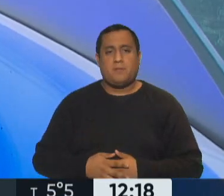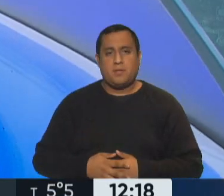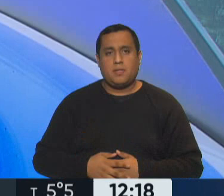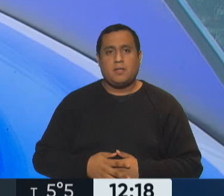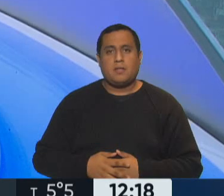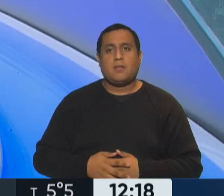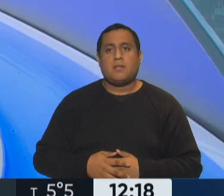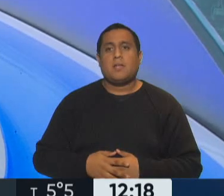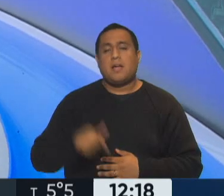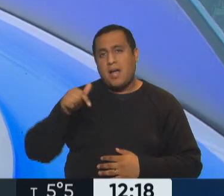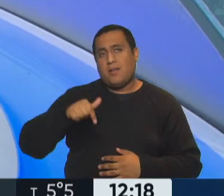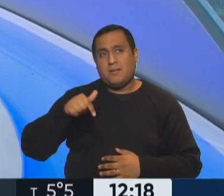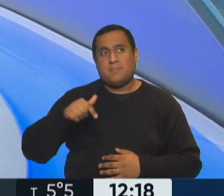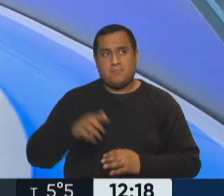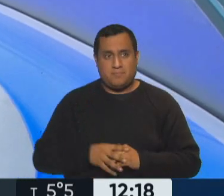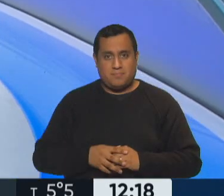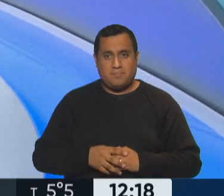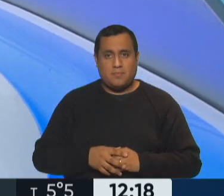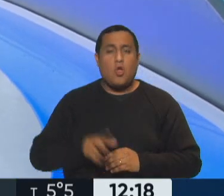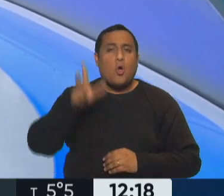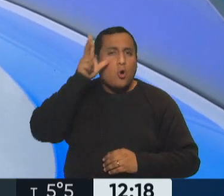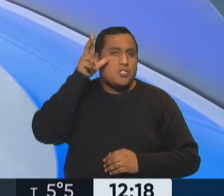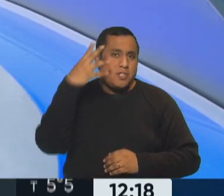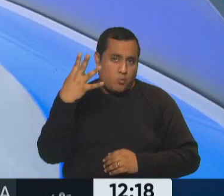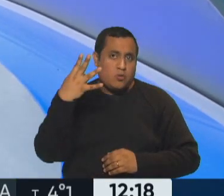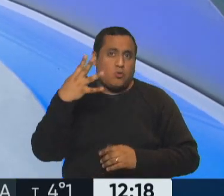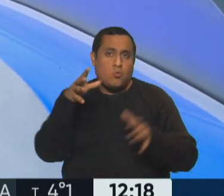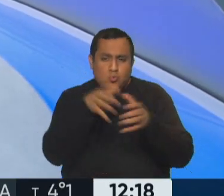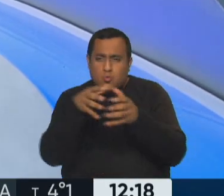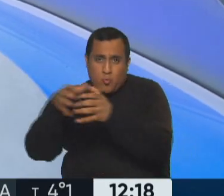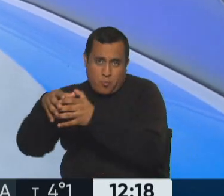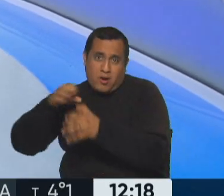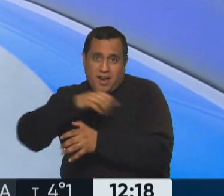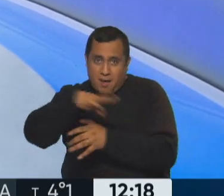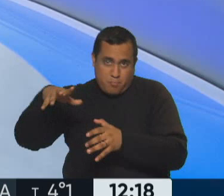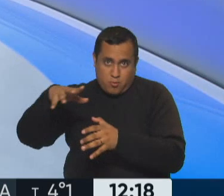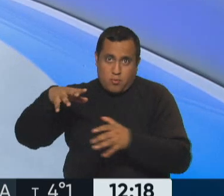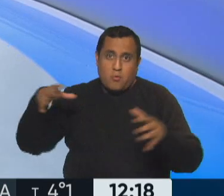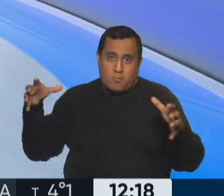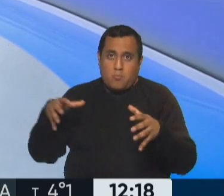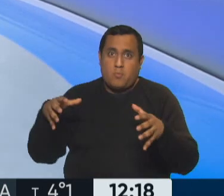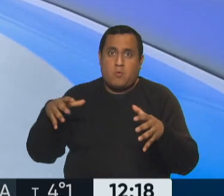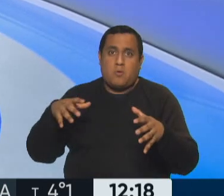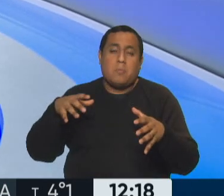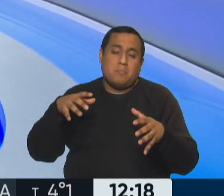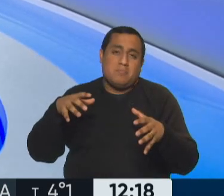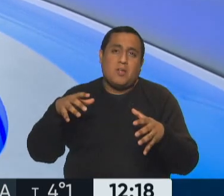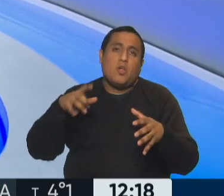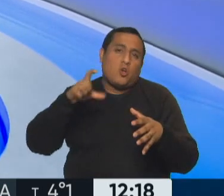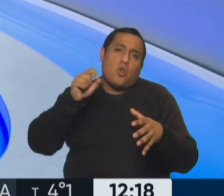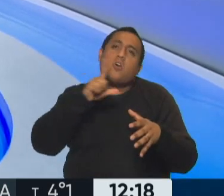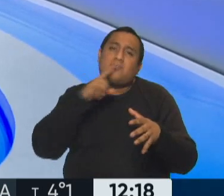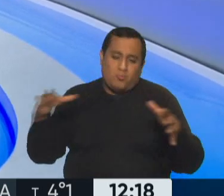declaración de solidaridad de 84 organizaciones campesinas que integran la CLOT vía campesina, valga la